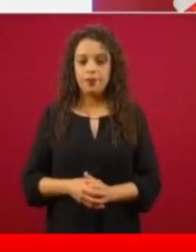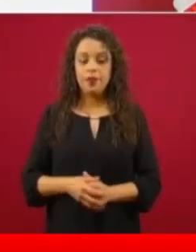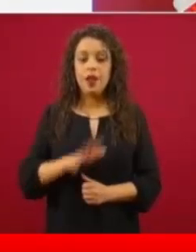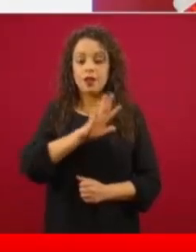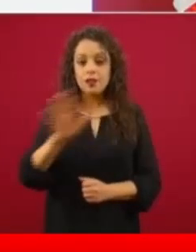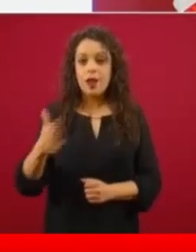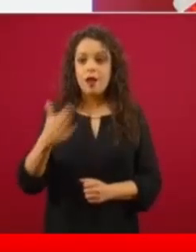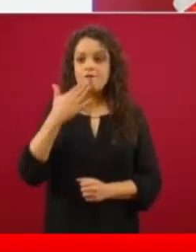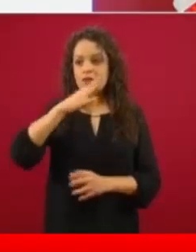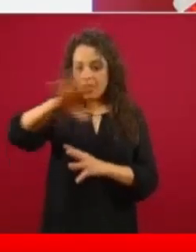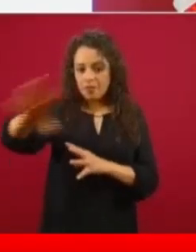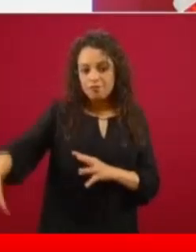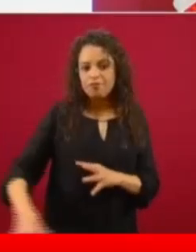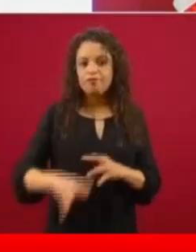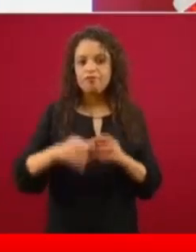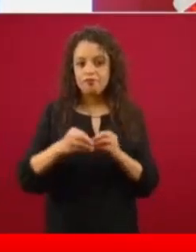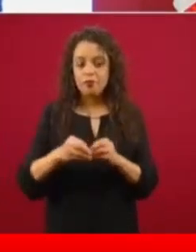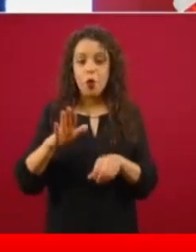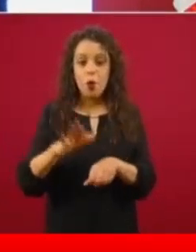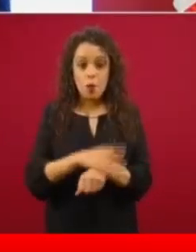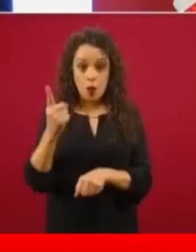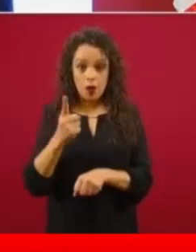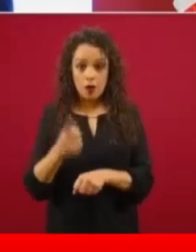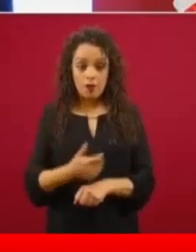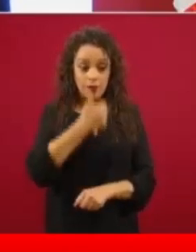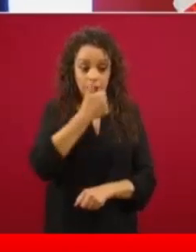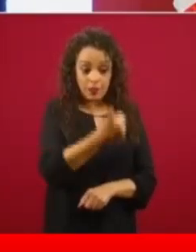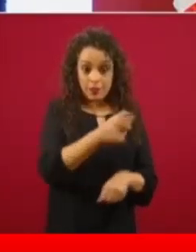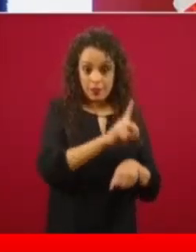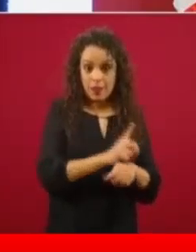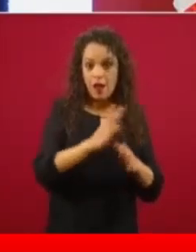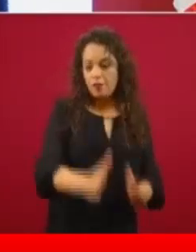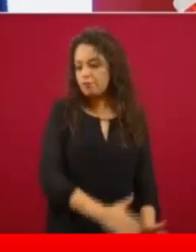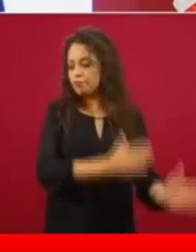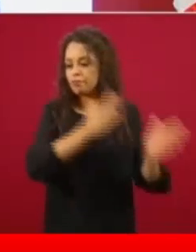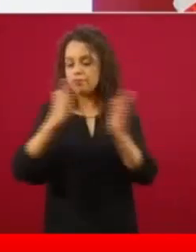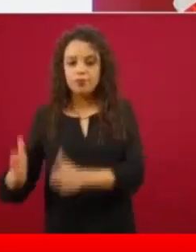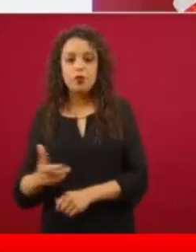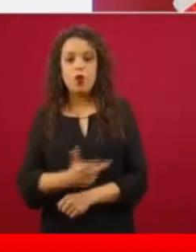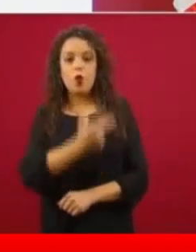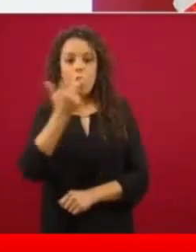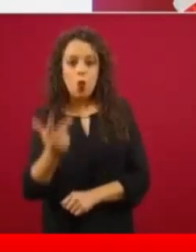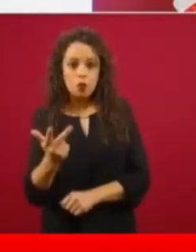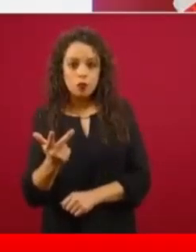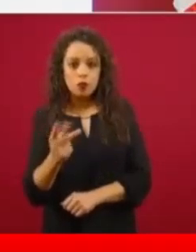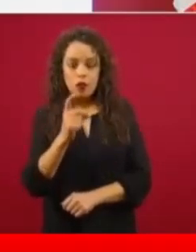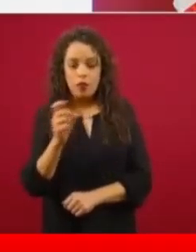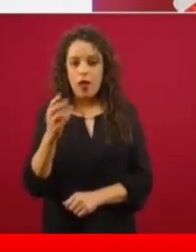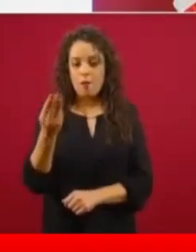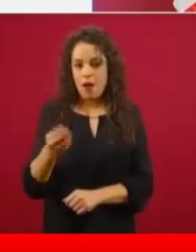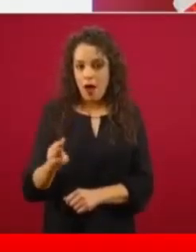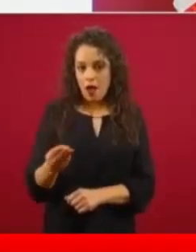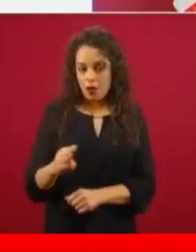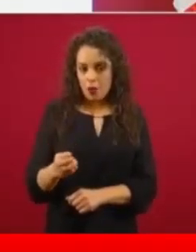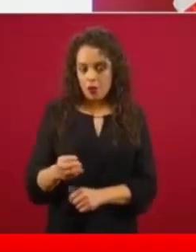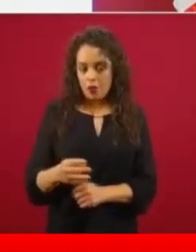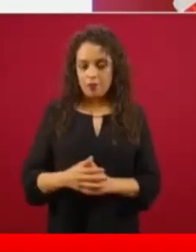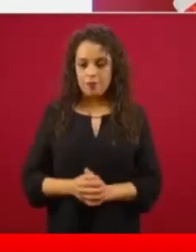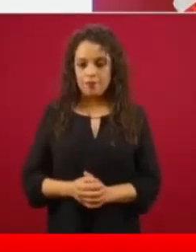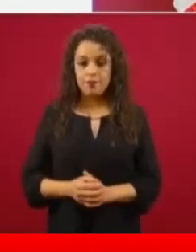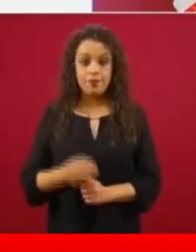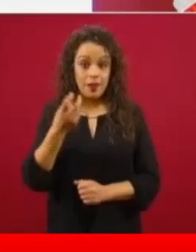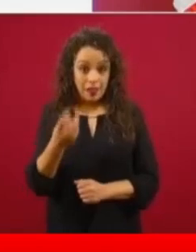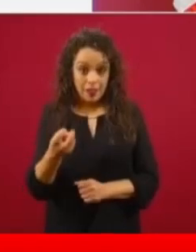porque se pasó del 6 al 8. Y para pasar del 6 al 8, necesariamente esta curva es aún más